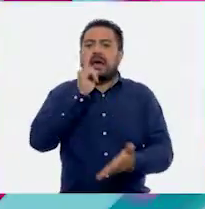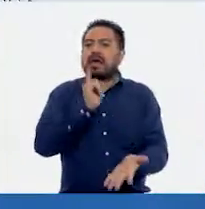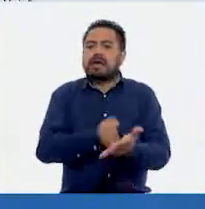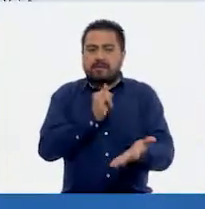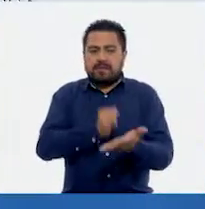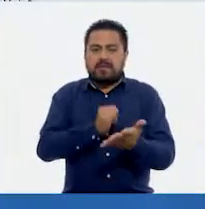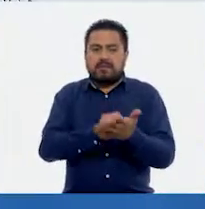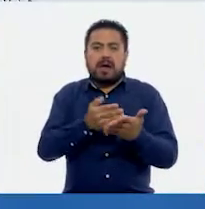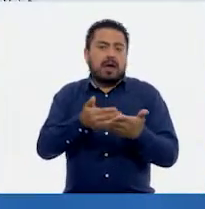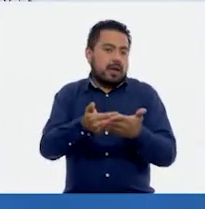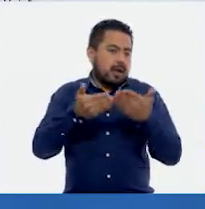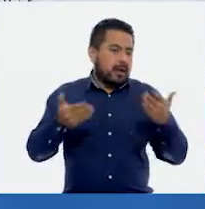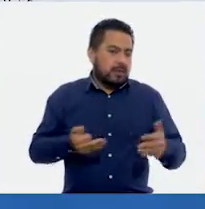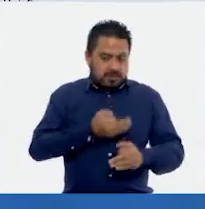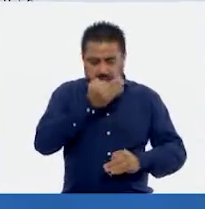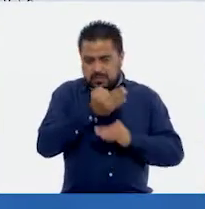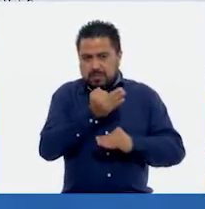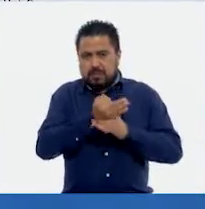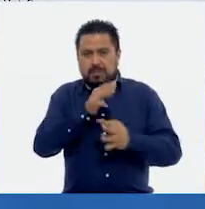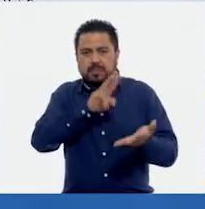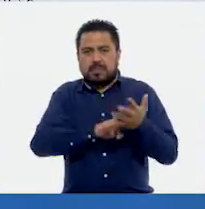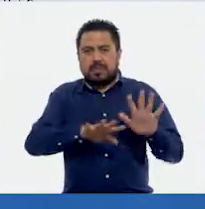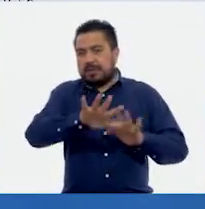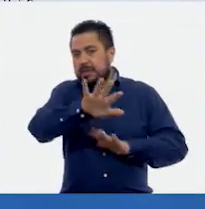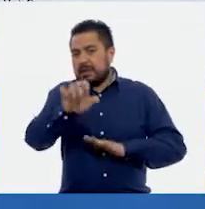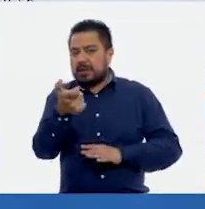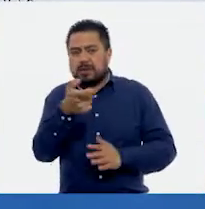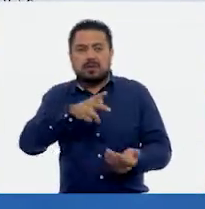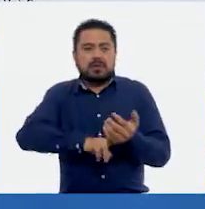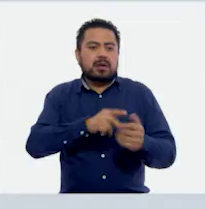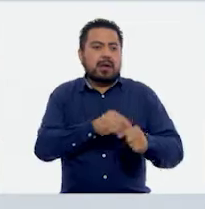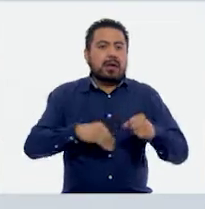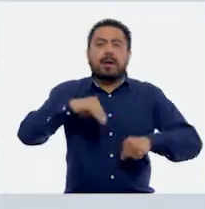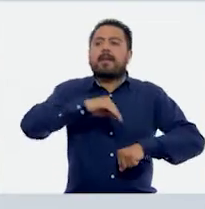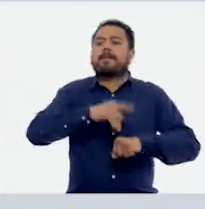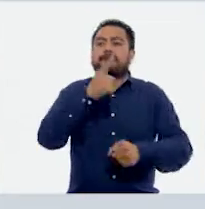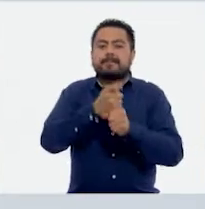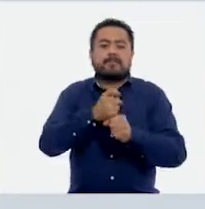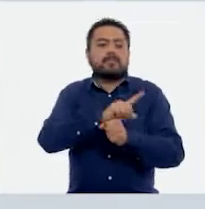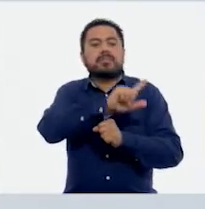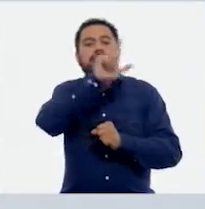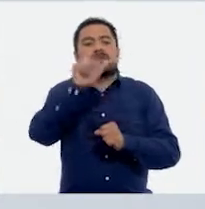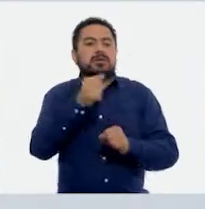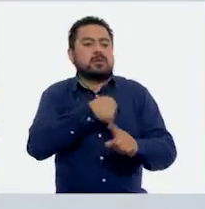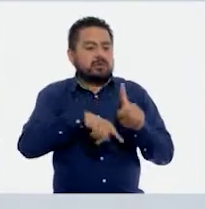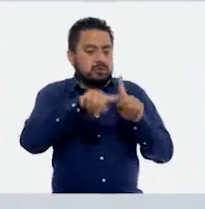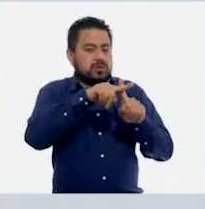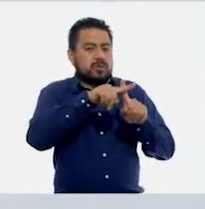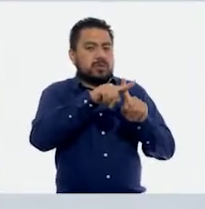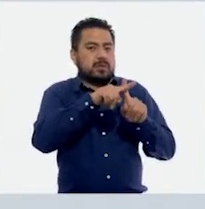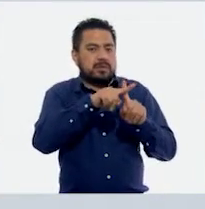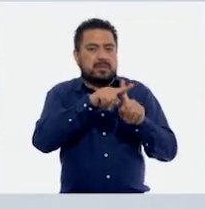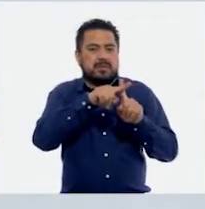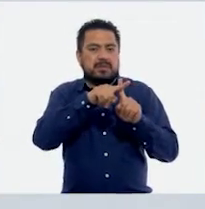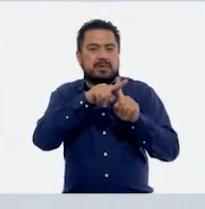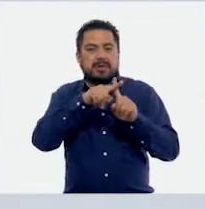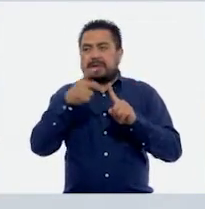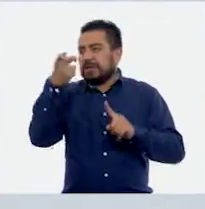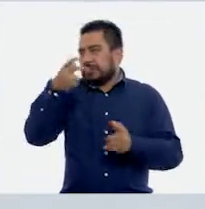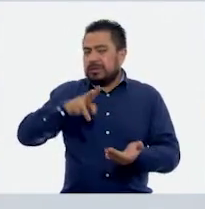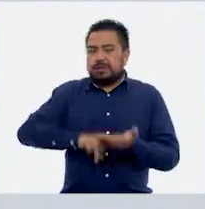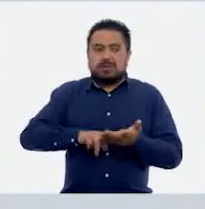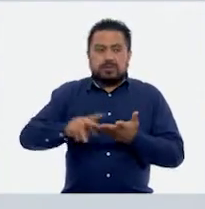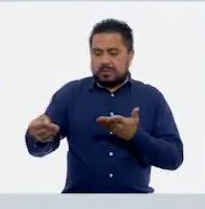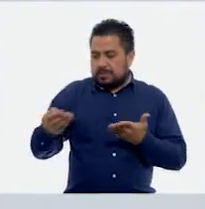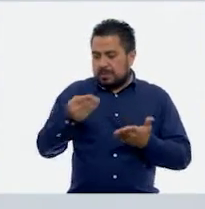en este caso, a los 3,500, si primero se lo aumentan y primero le suman esta cantidad